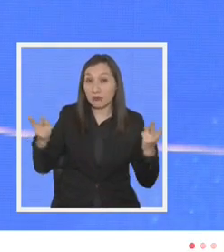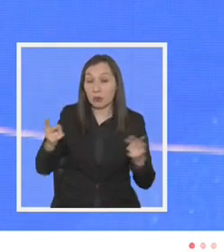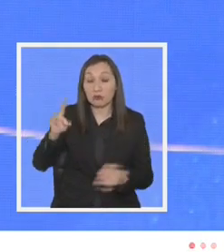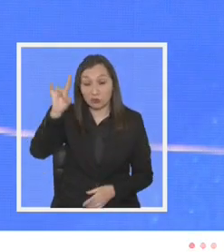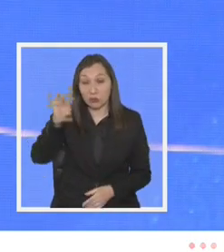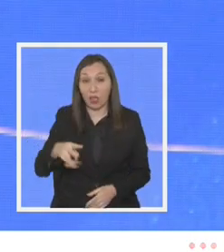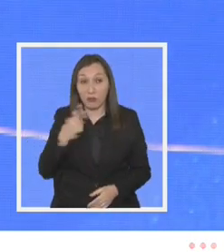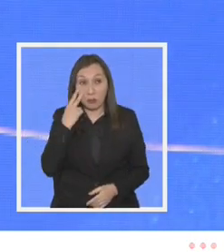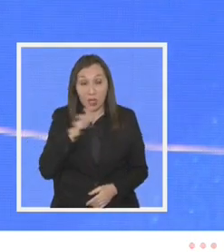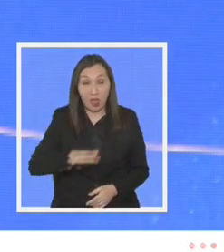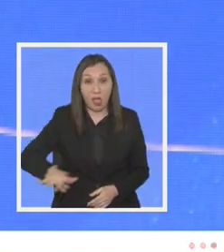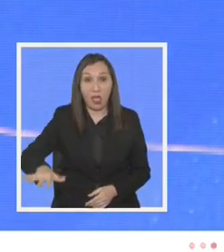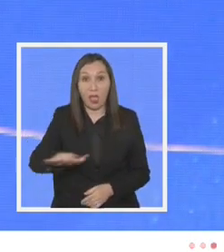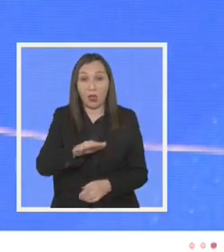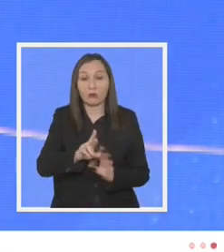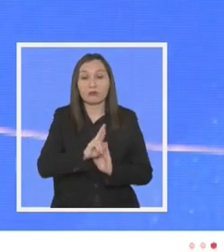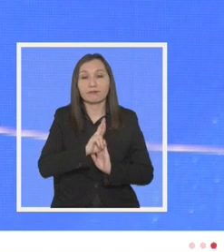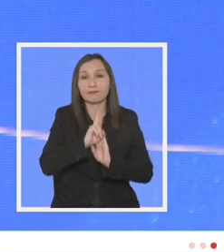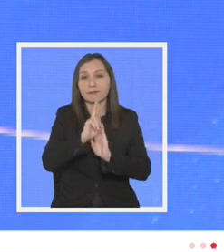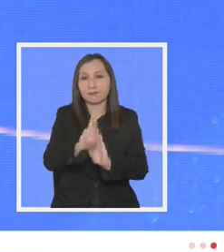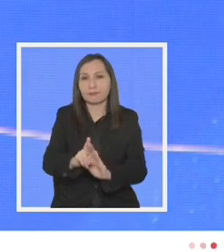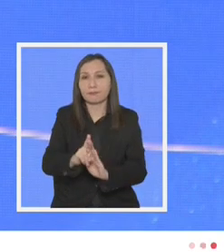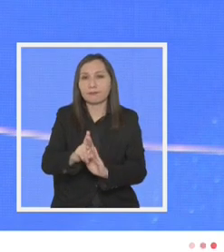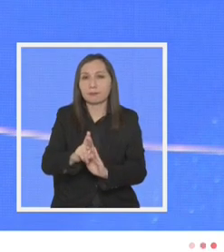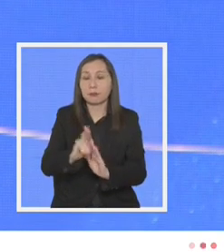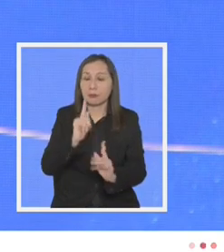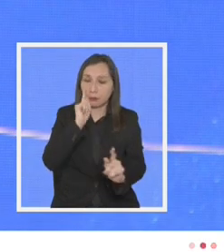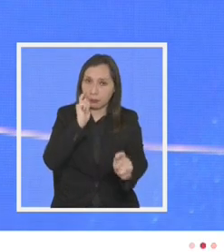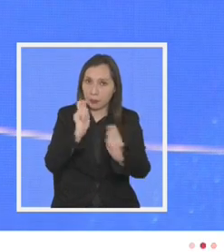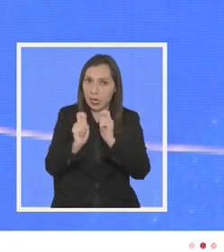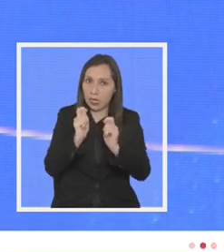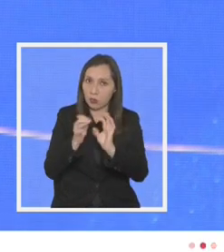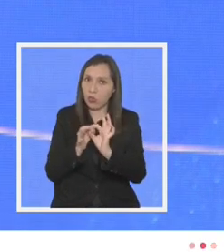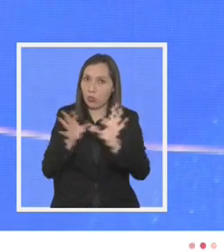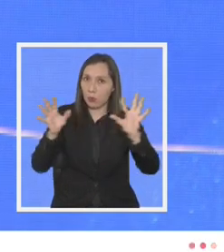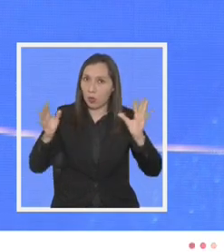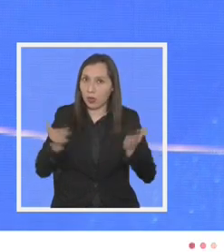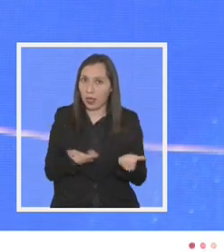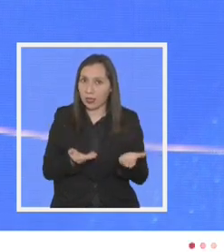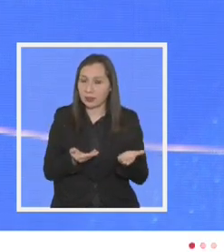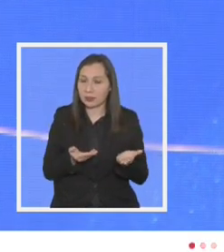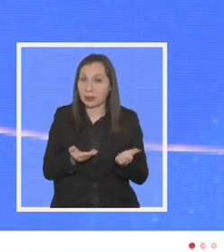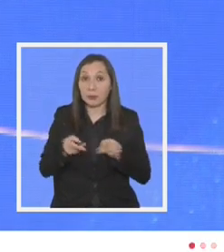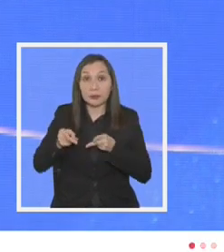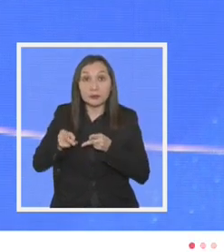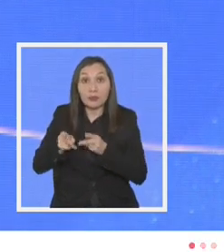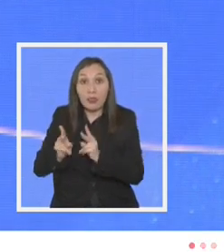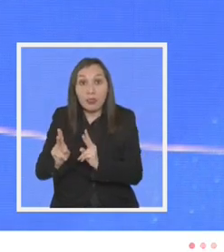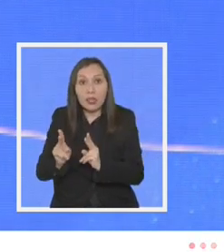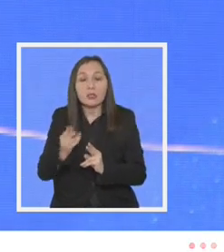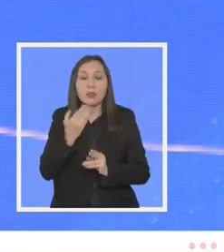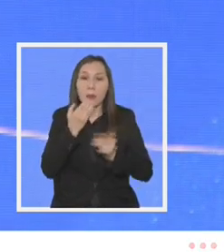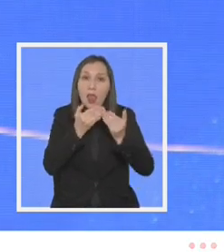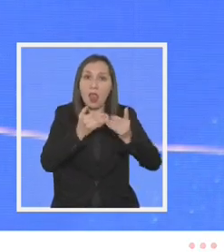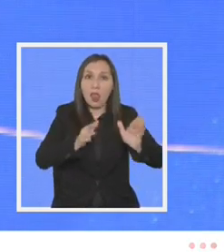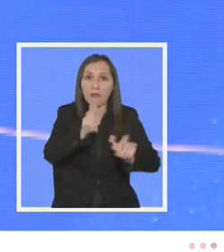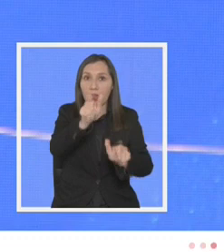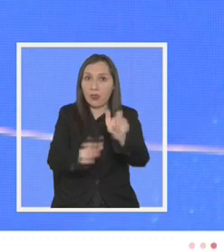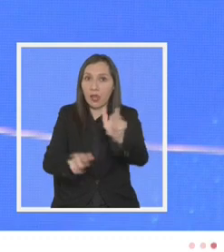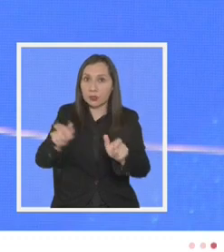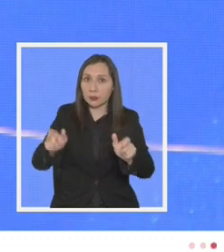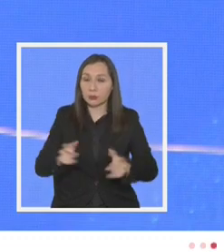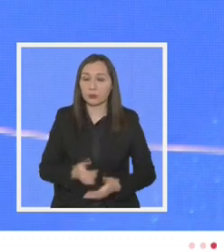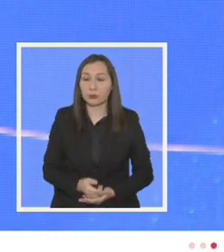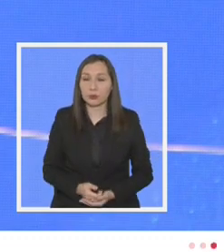de mirar el mundo de hoy representa un tremendo peligro para la democracia para los derechos y para las libertades de las personas